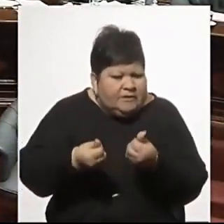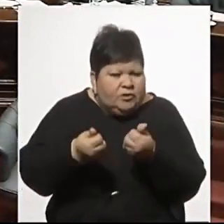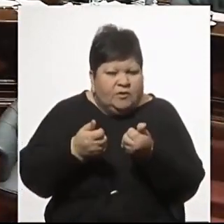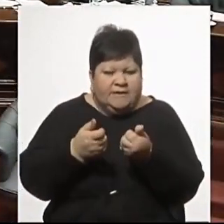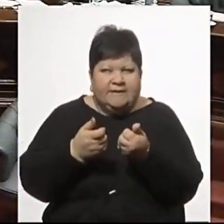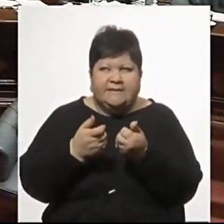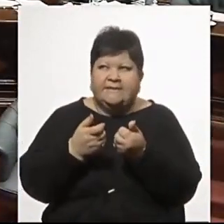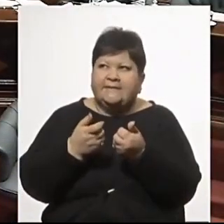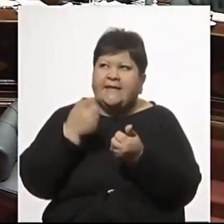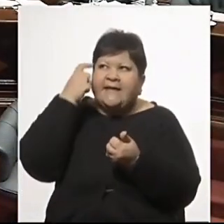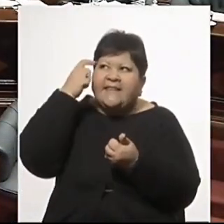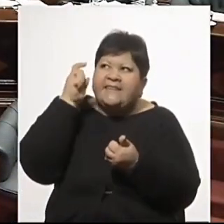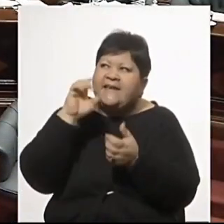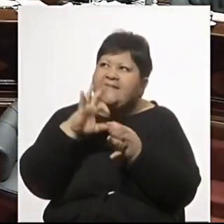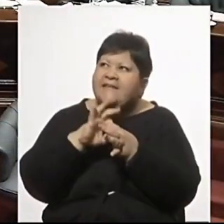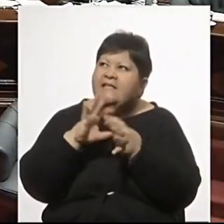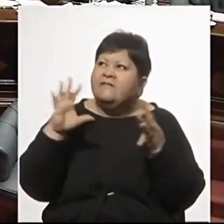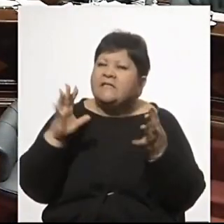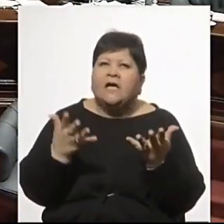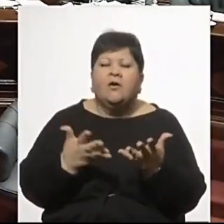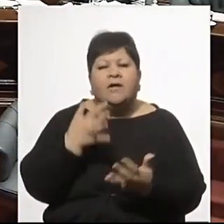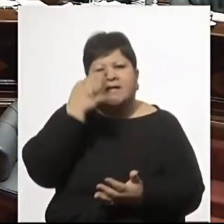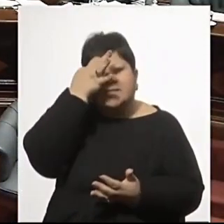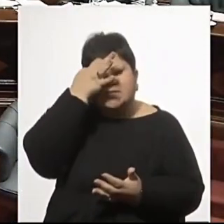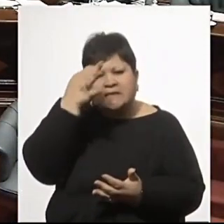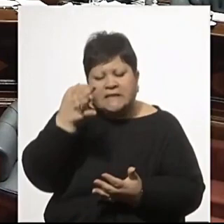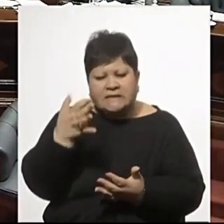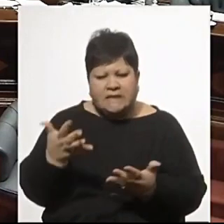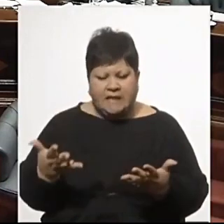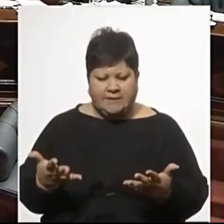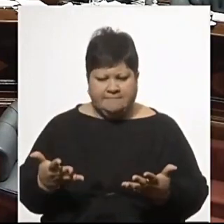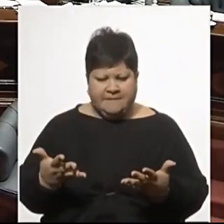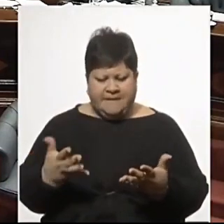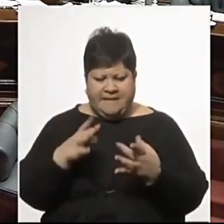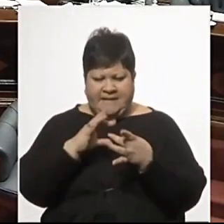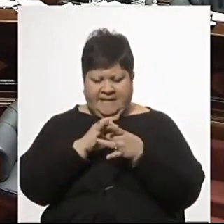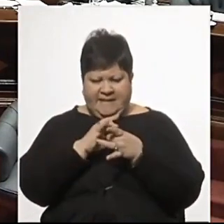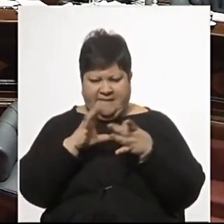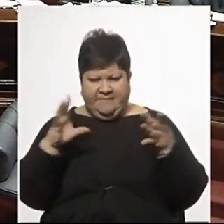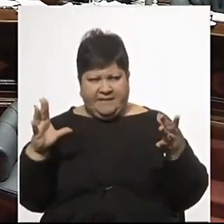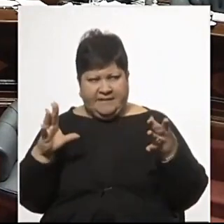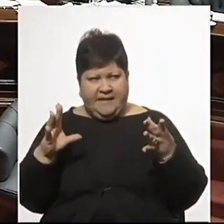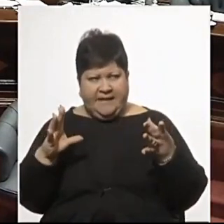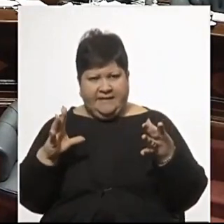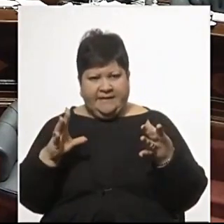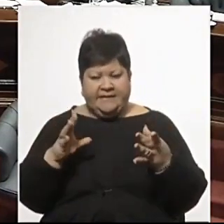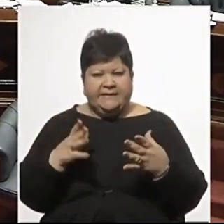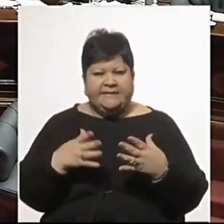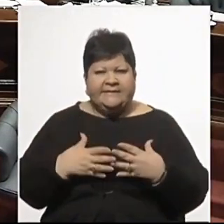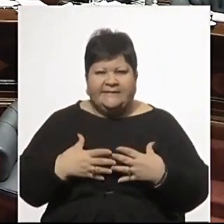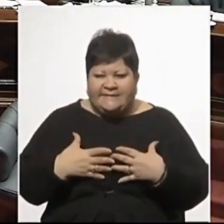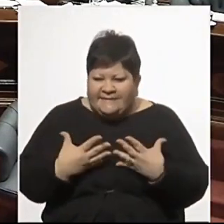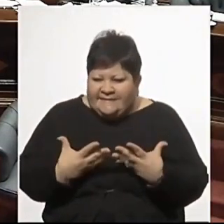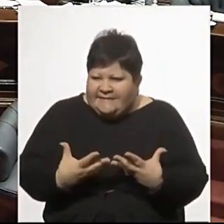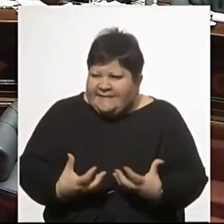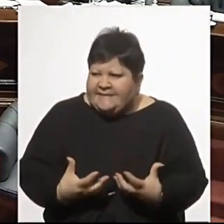Y ahora la ciencia nos dice si por libertad se entiende seguir los deseos